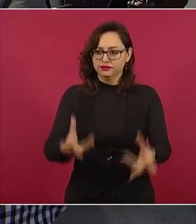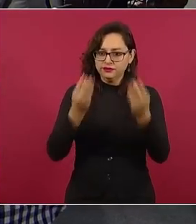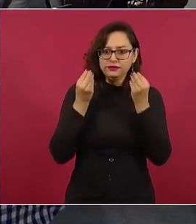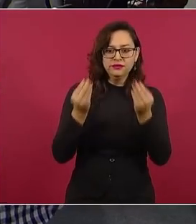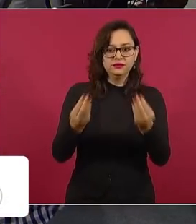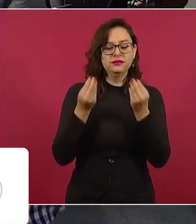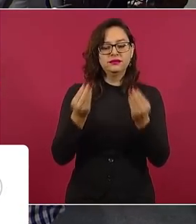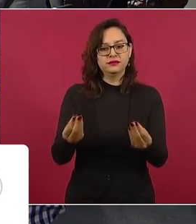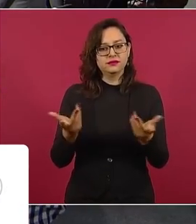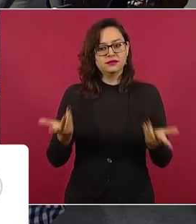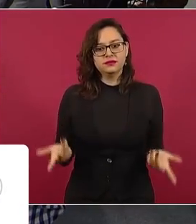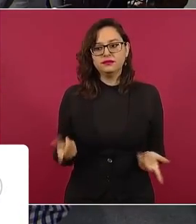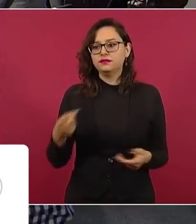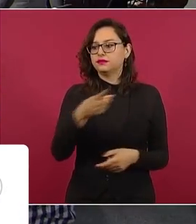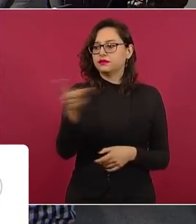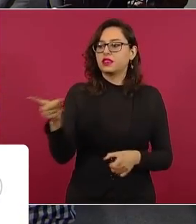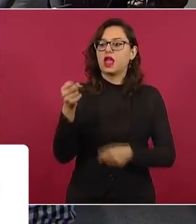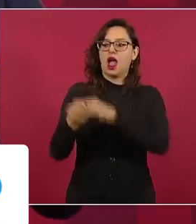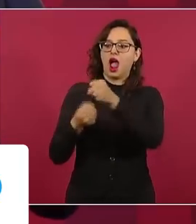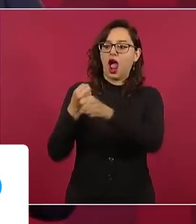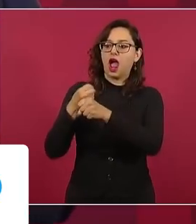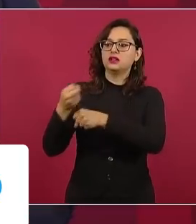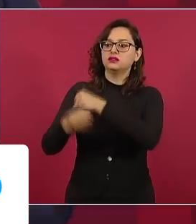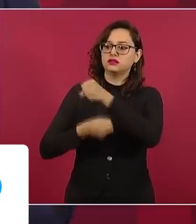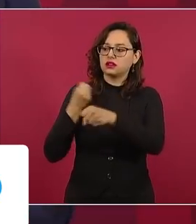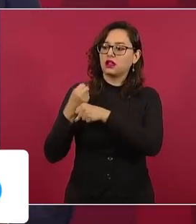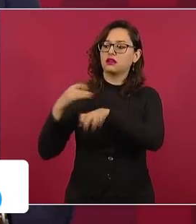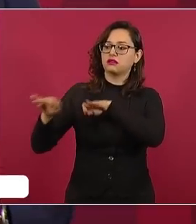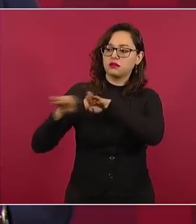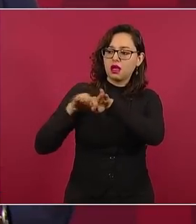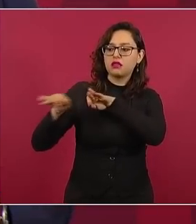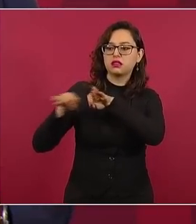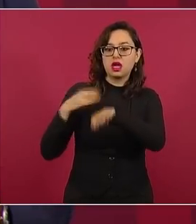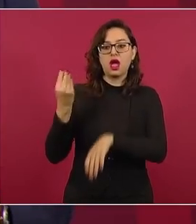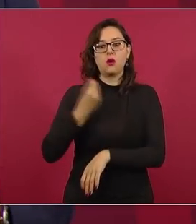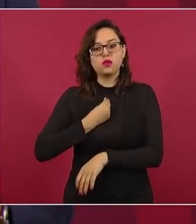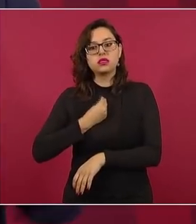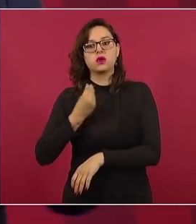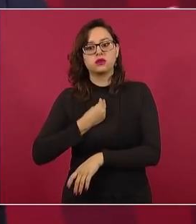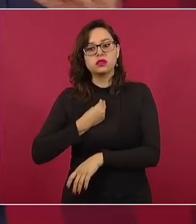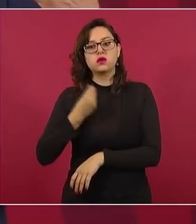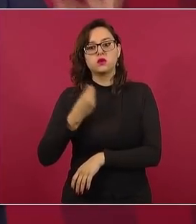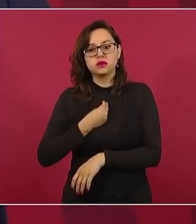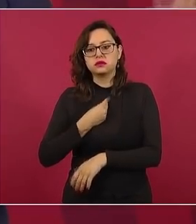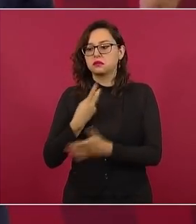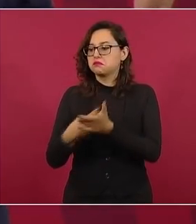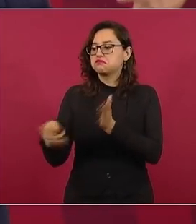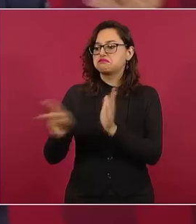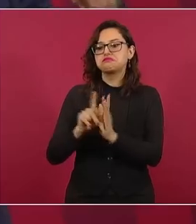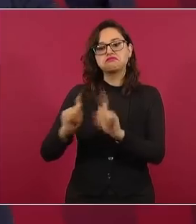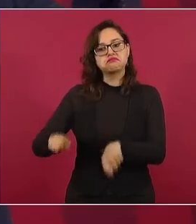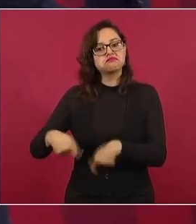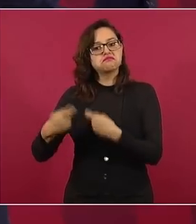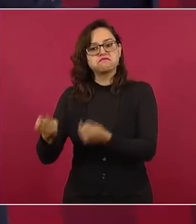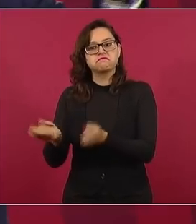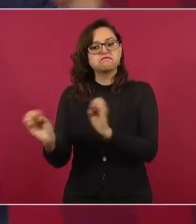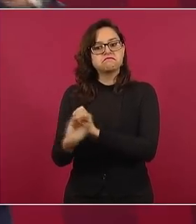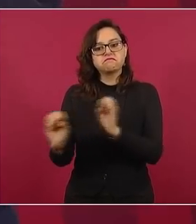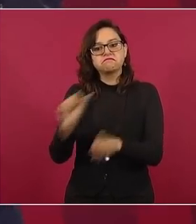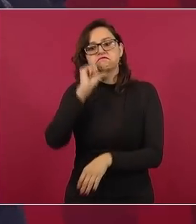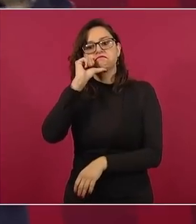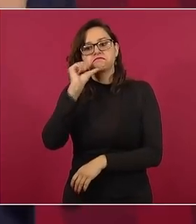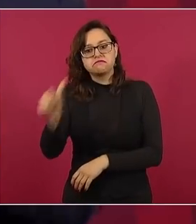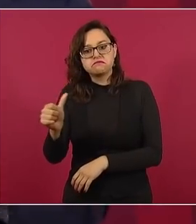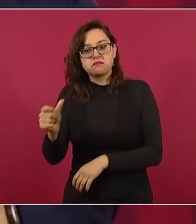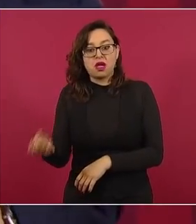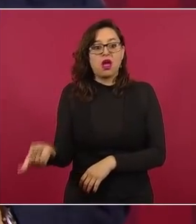y como están bien con los líderes, se les basifica y se van